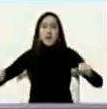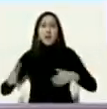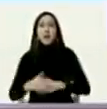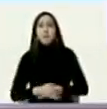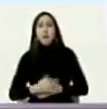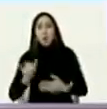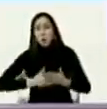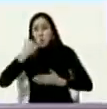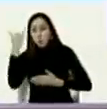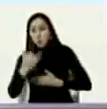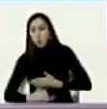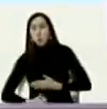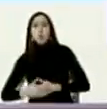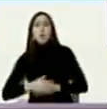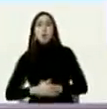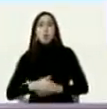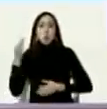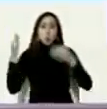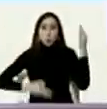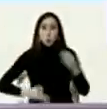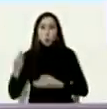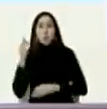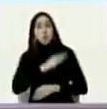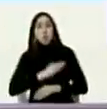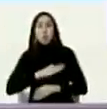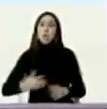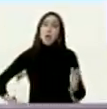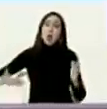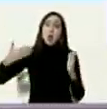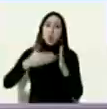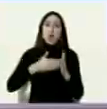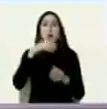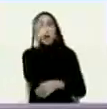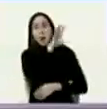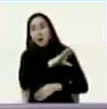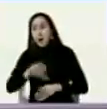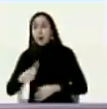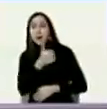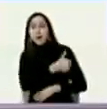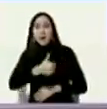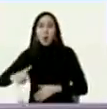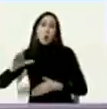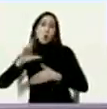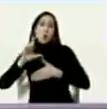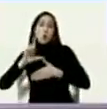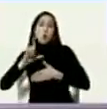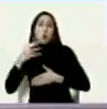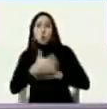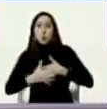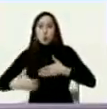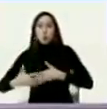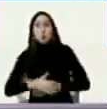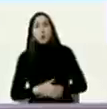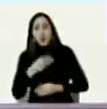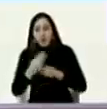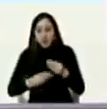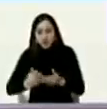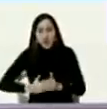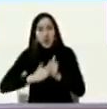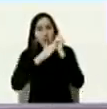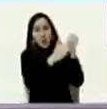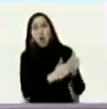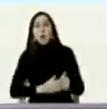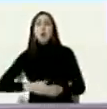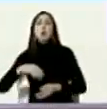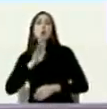los proyectos de justicia social que se paren en cada país que surgen en cada país con liderazgos propios